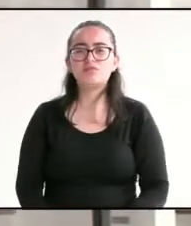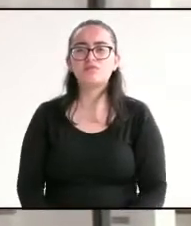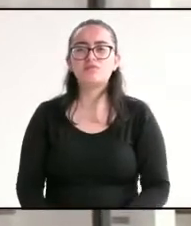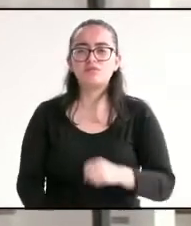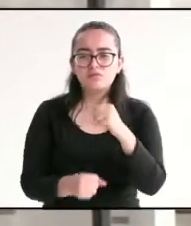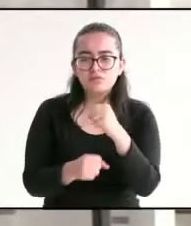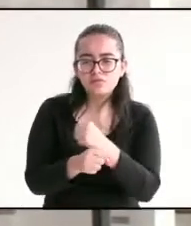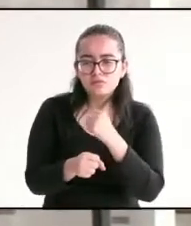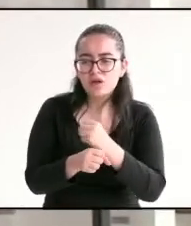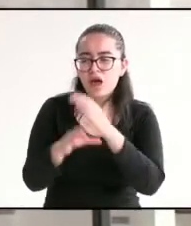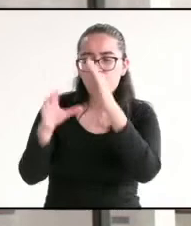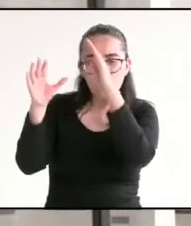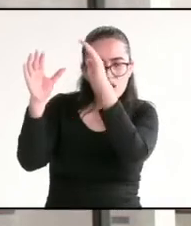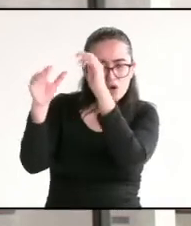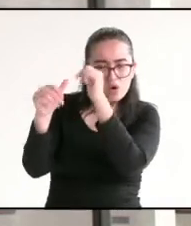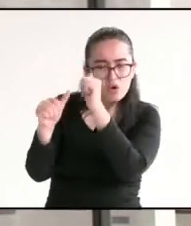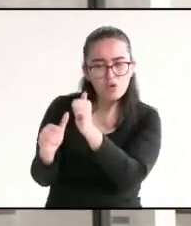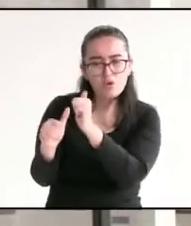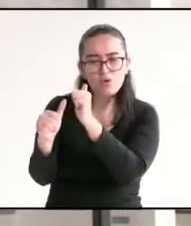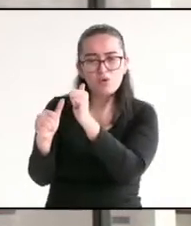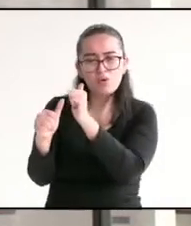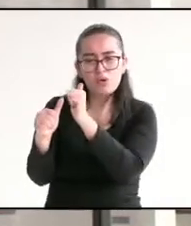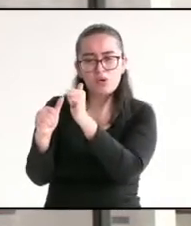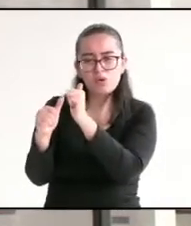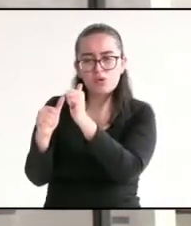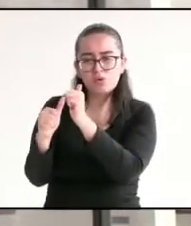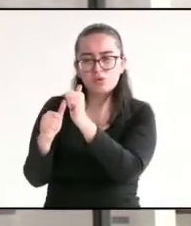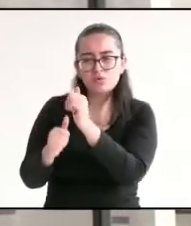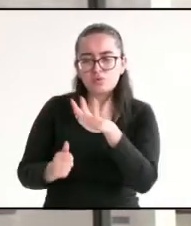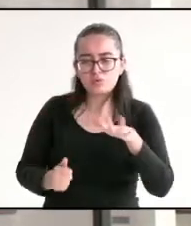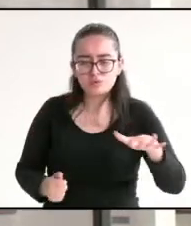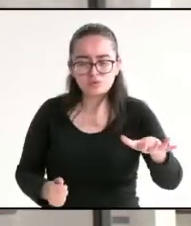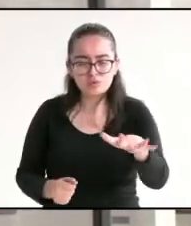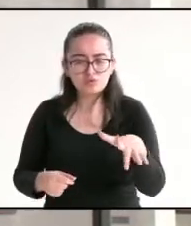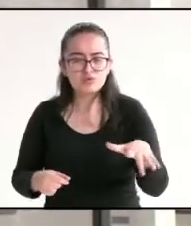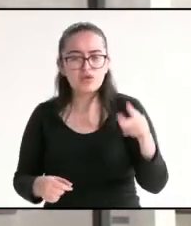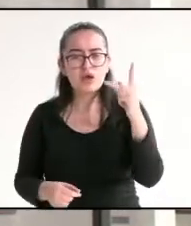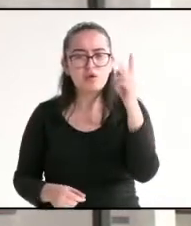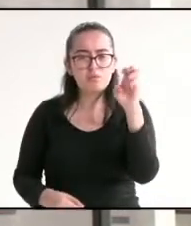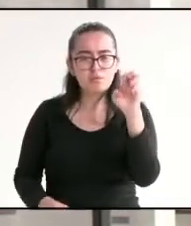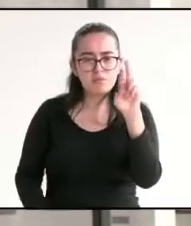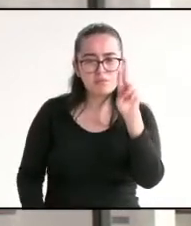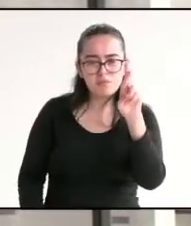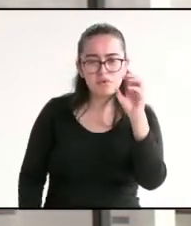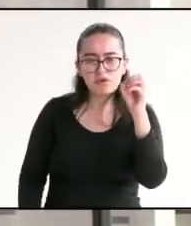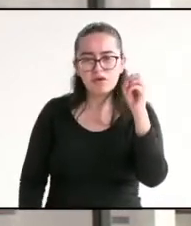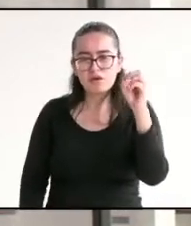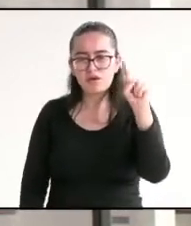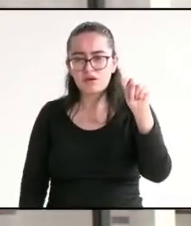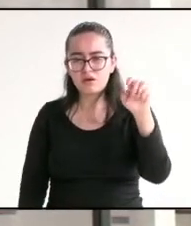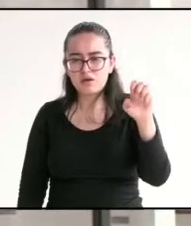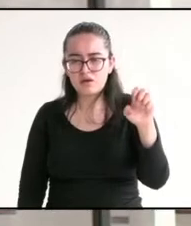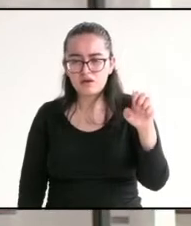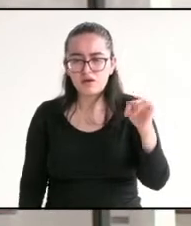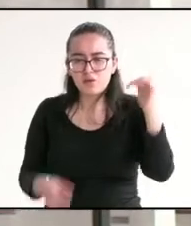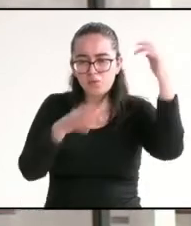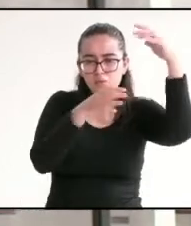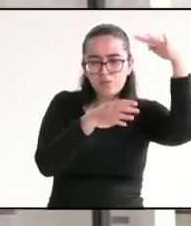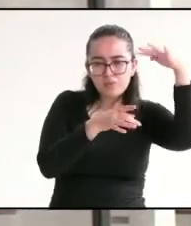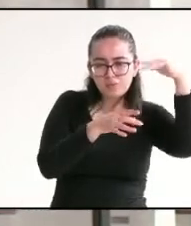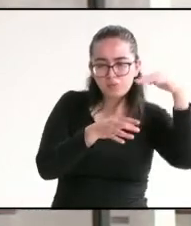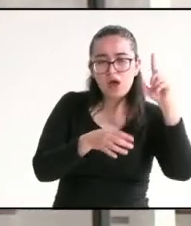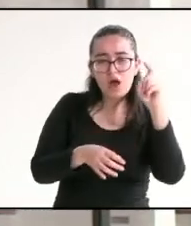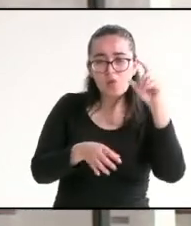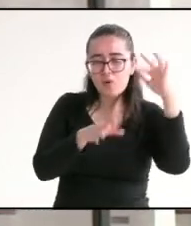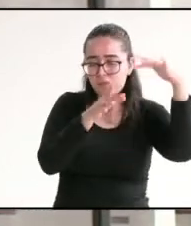intermunicipal para reforestar desde zonas como Perote, además de generar esas plantas hídricas rurales en las